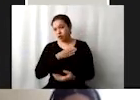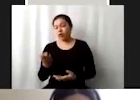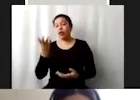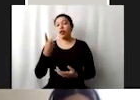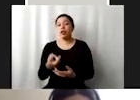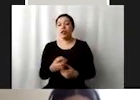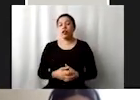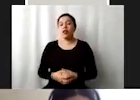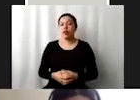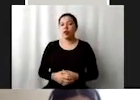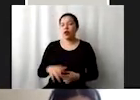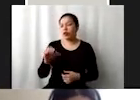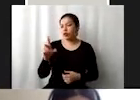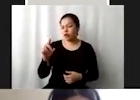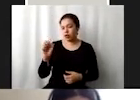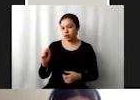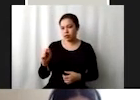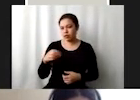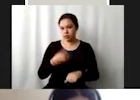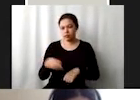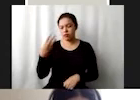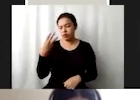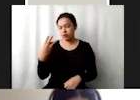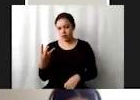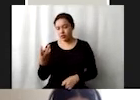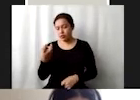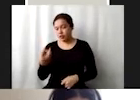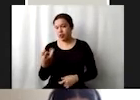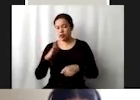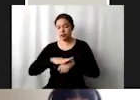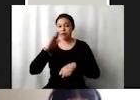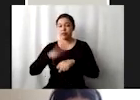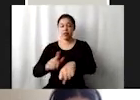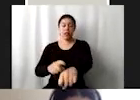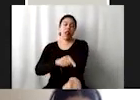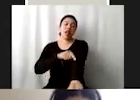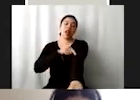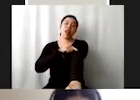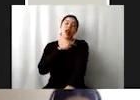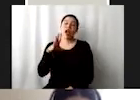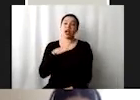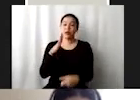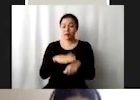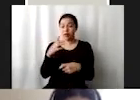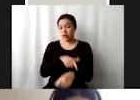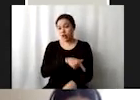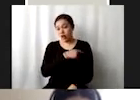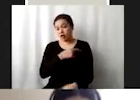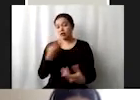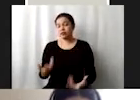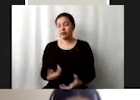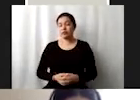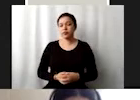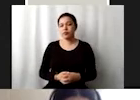el ODS-3, es uno de los más largos que hay, es también uno de los